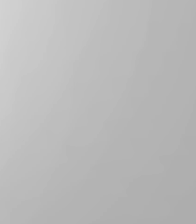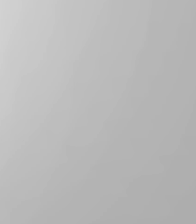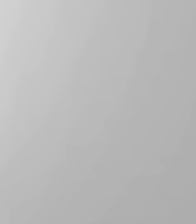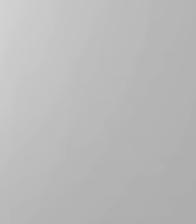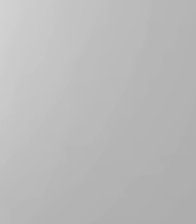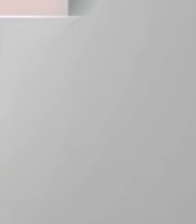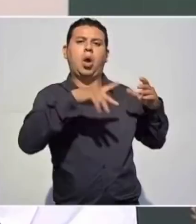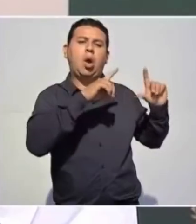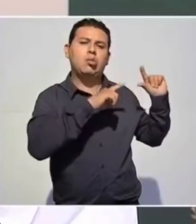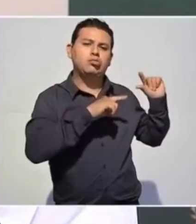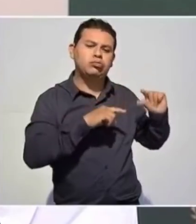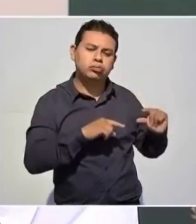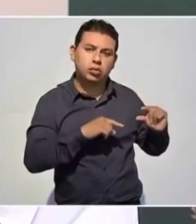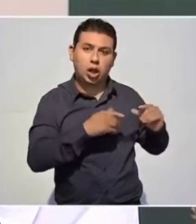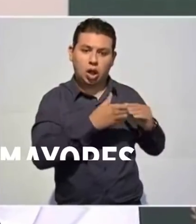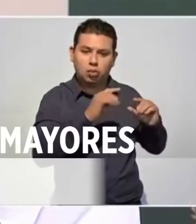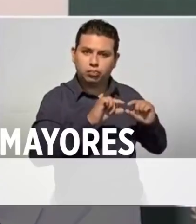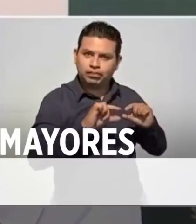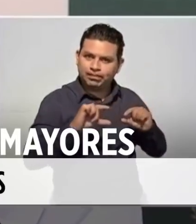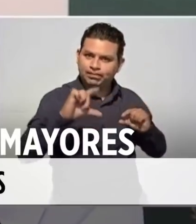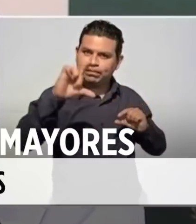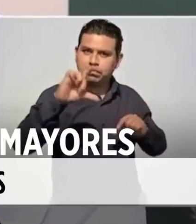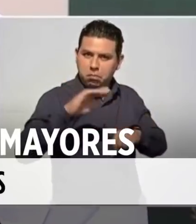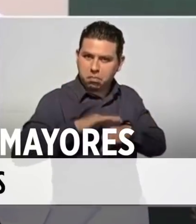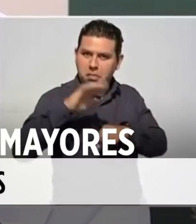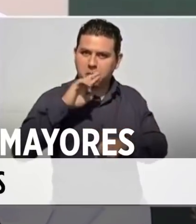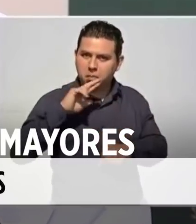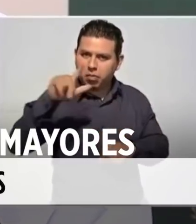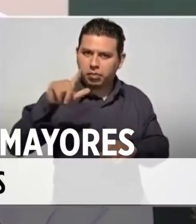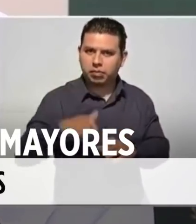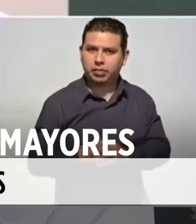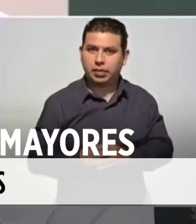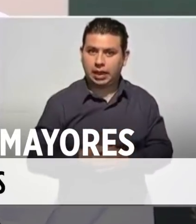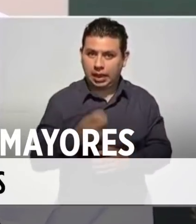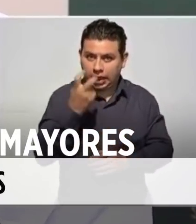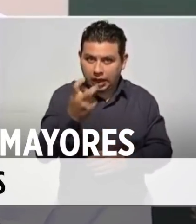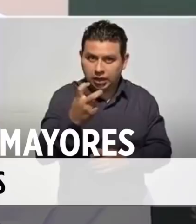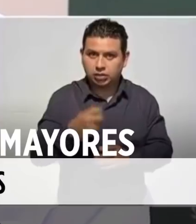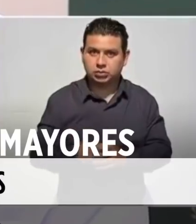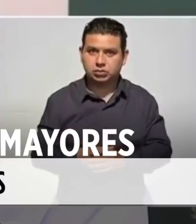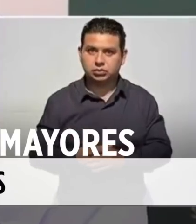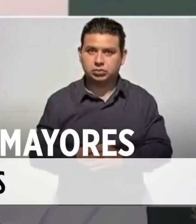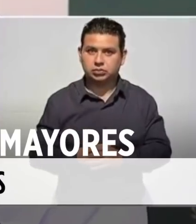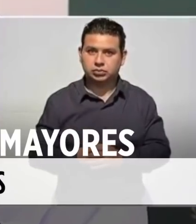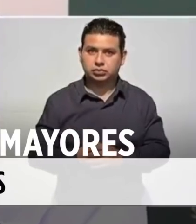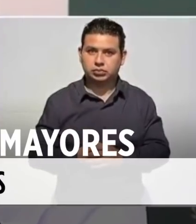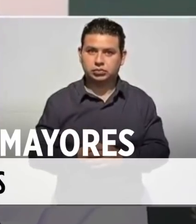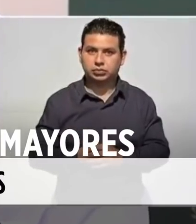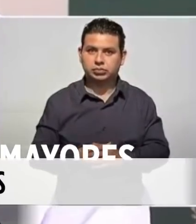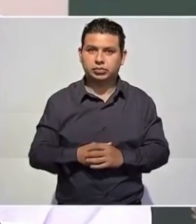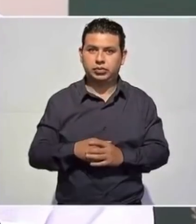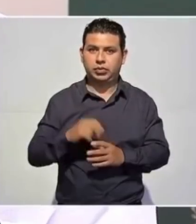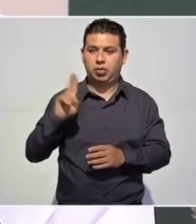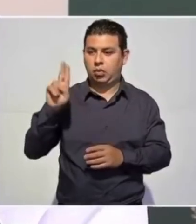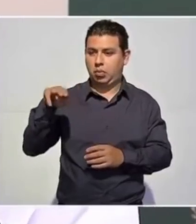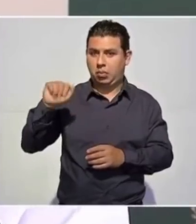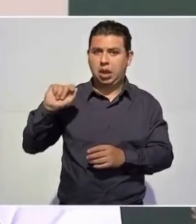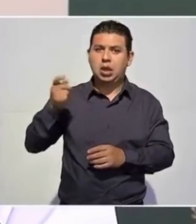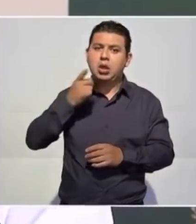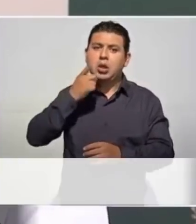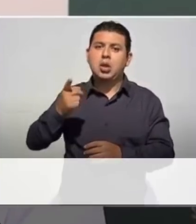Una UMA es equivalente a 89 pesos